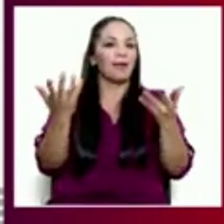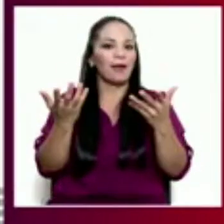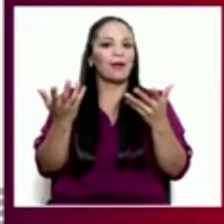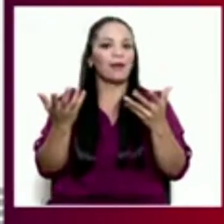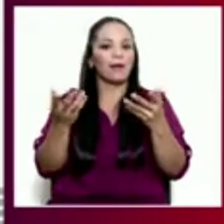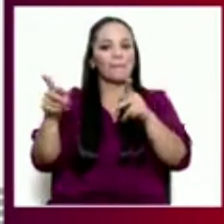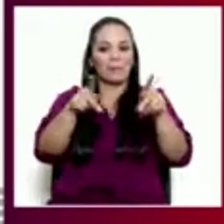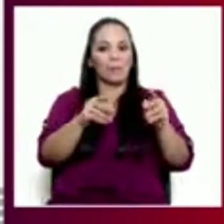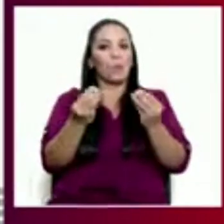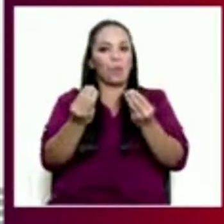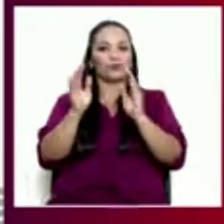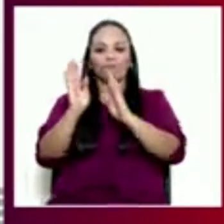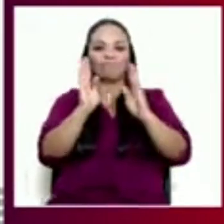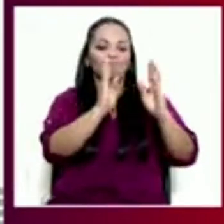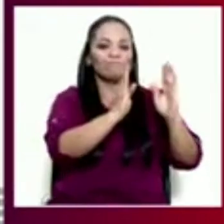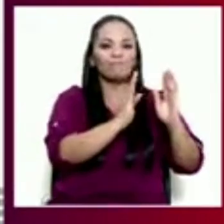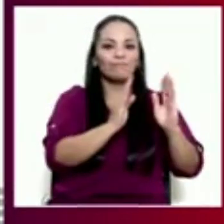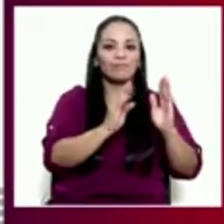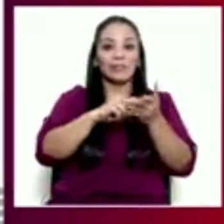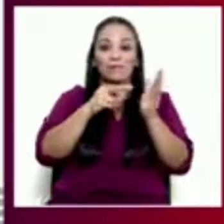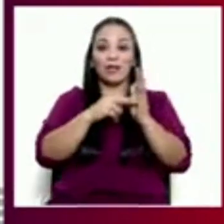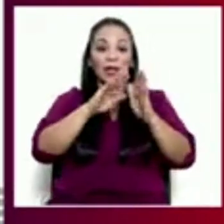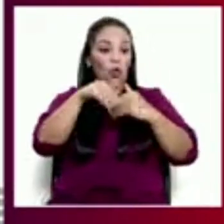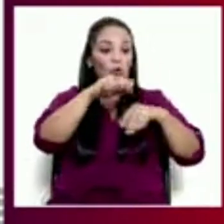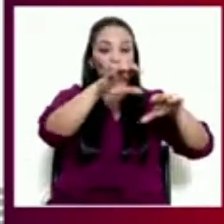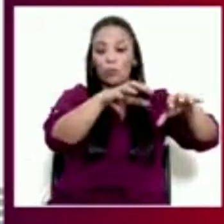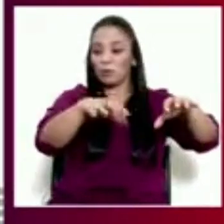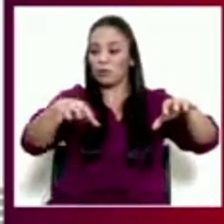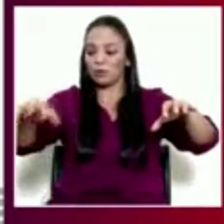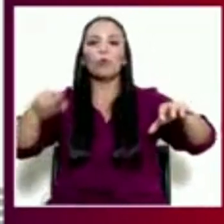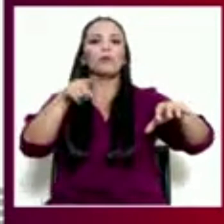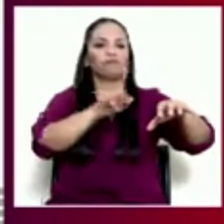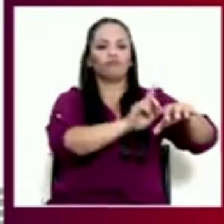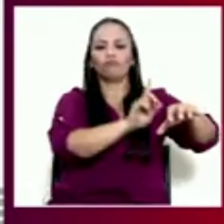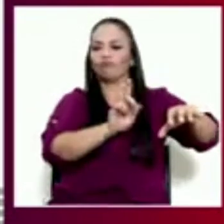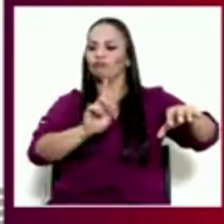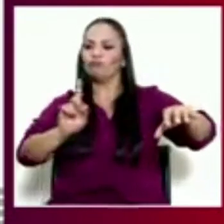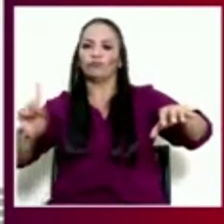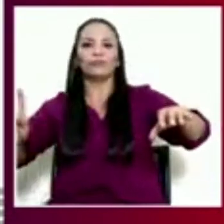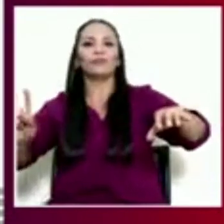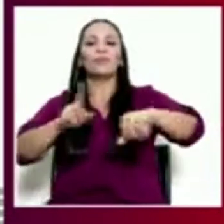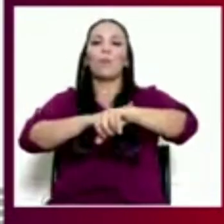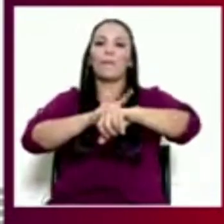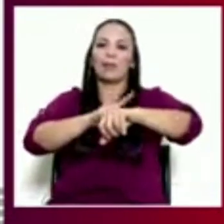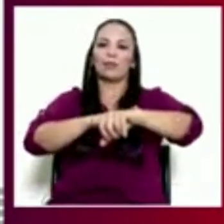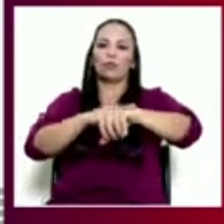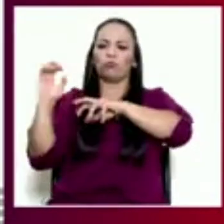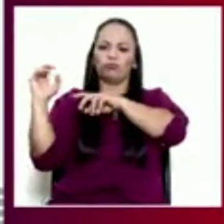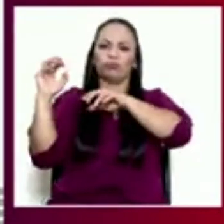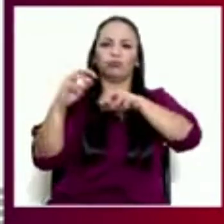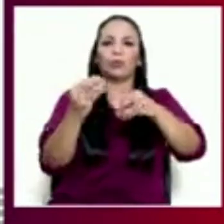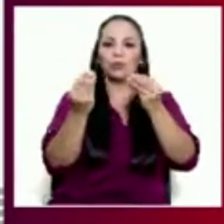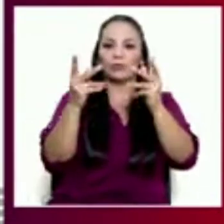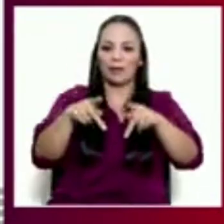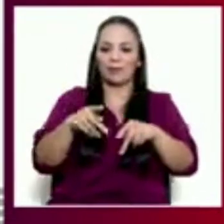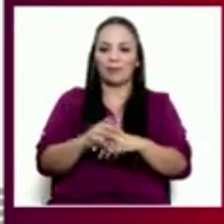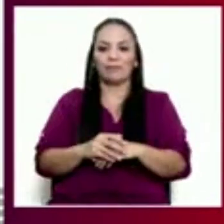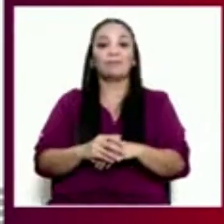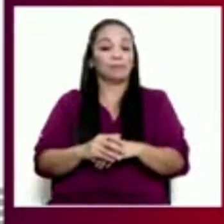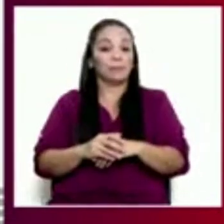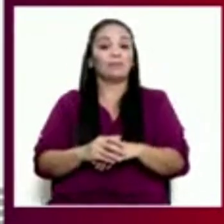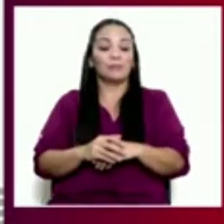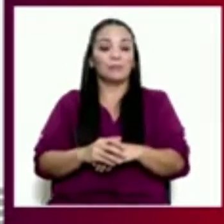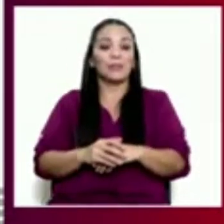Eso quiere decir todos los puestos en ocupación total en horas pico, los siete días de la